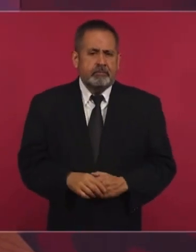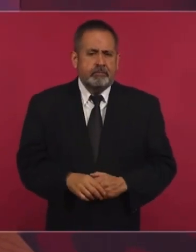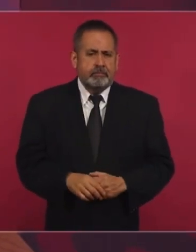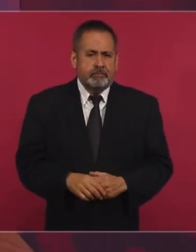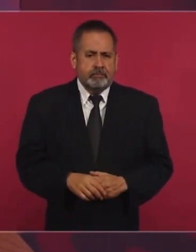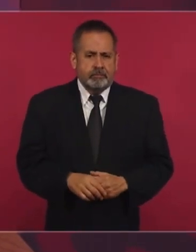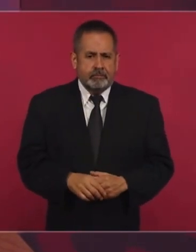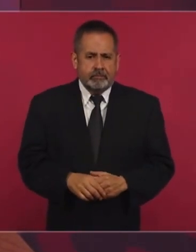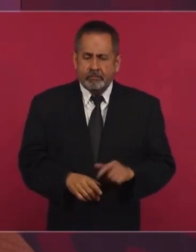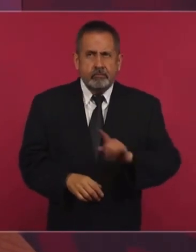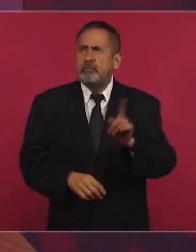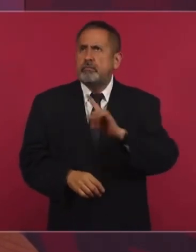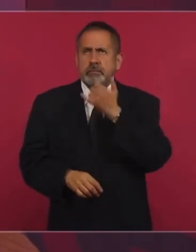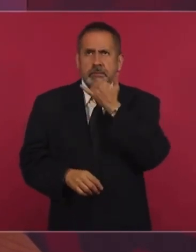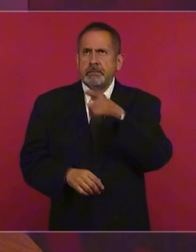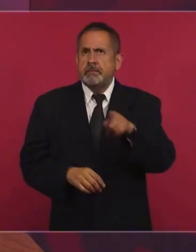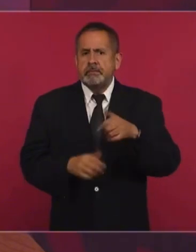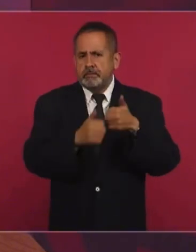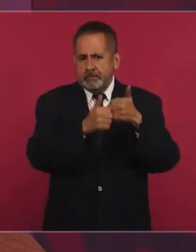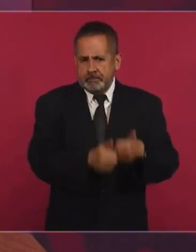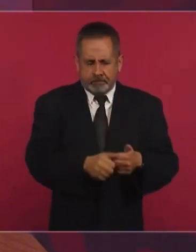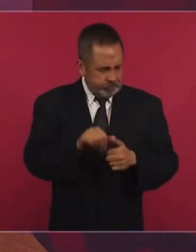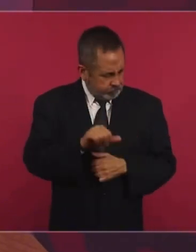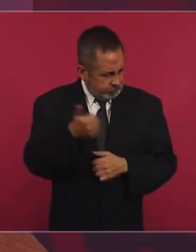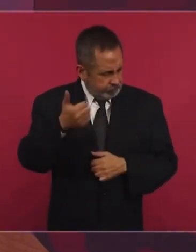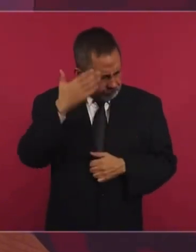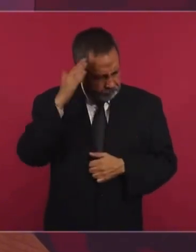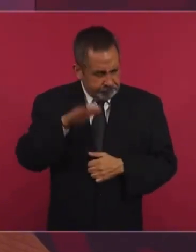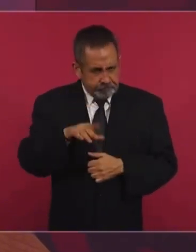No, esa se quedó, no, es otra señora.